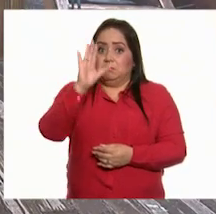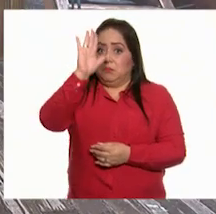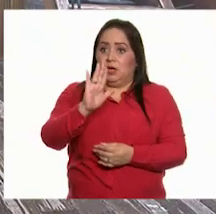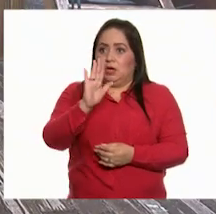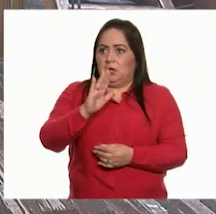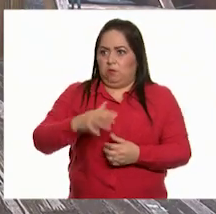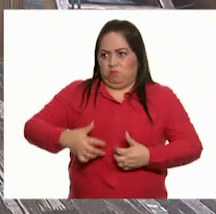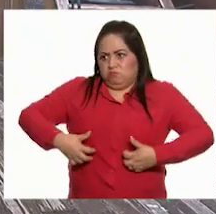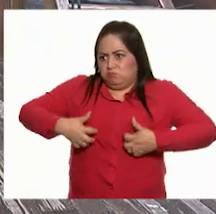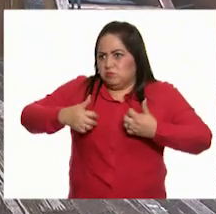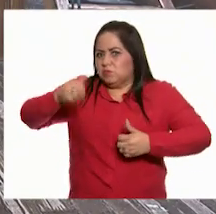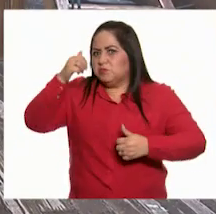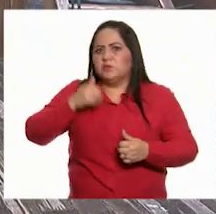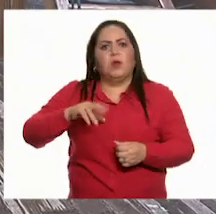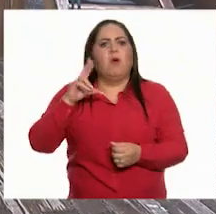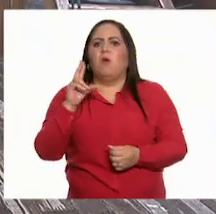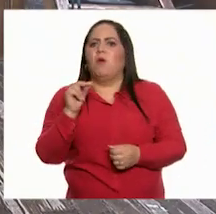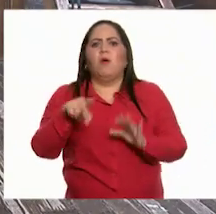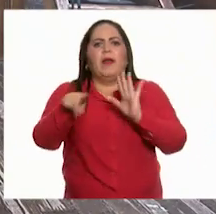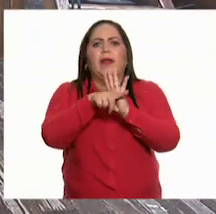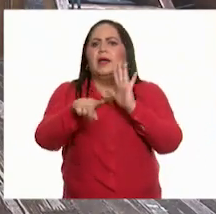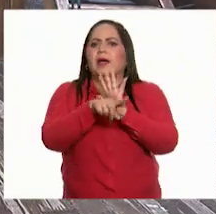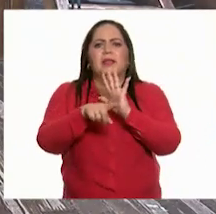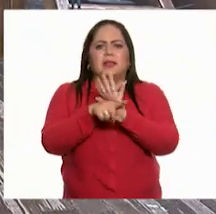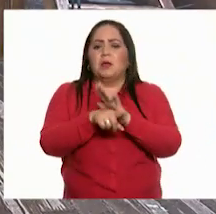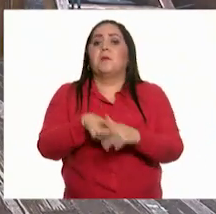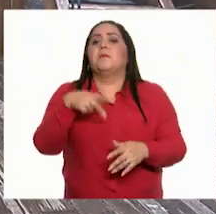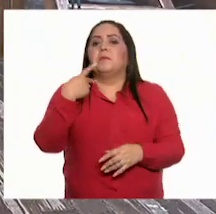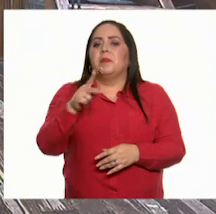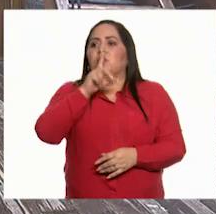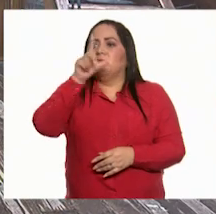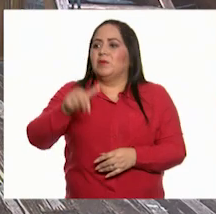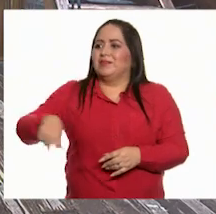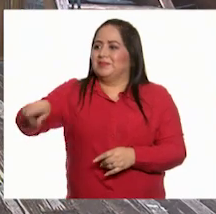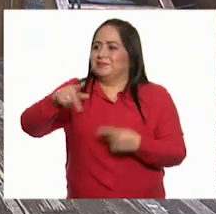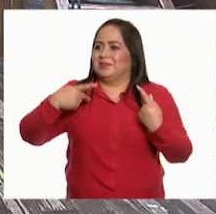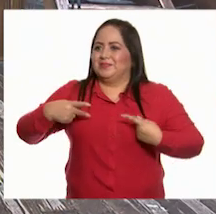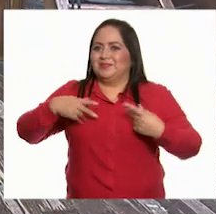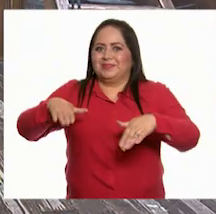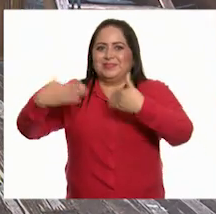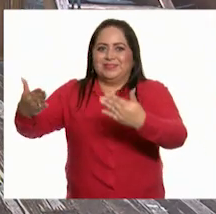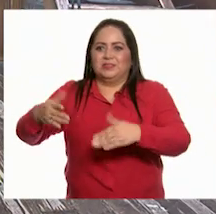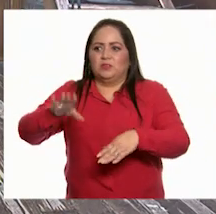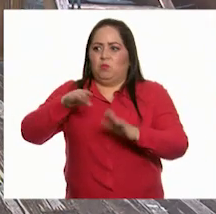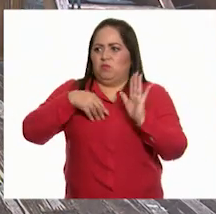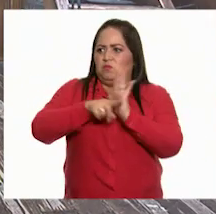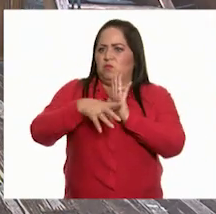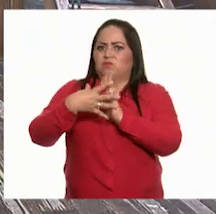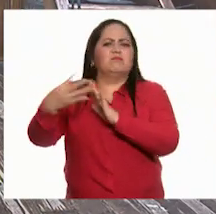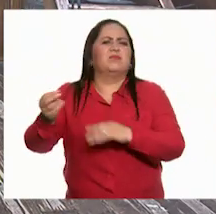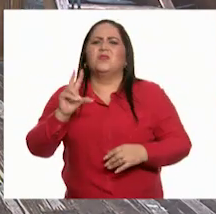derecho De manifestar sentimientos negativos Y afectar el estado de ánimo De los demás